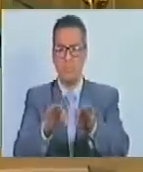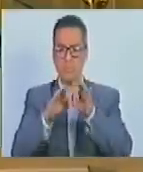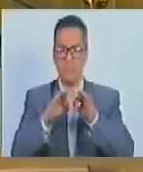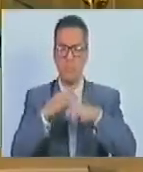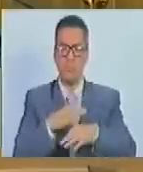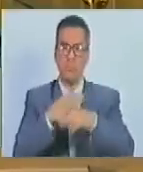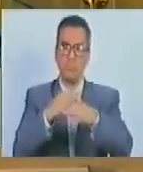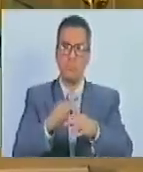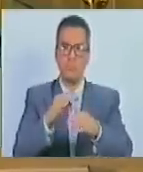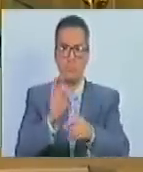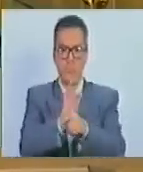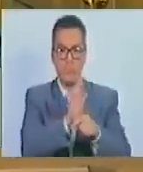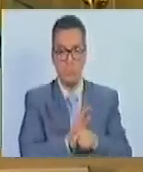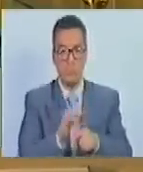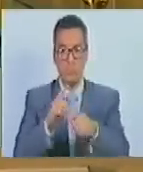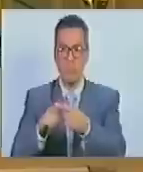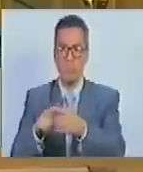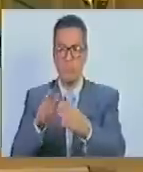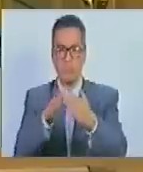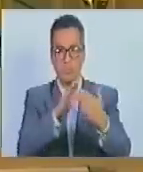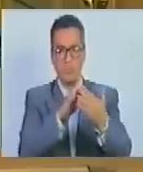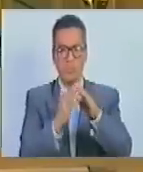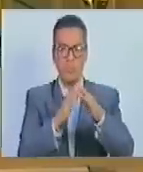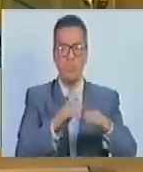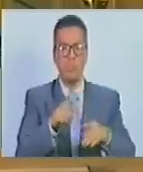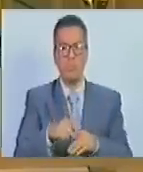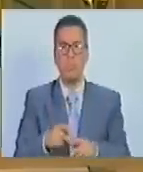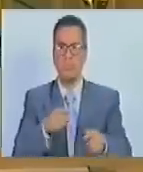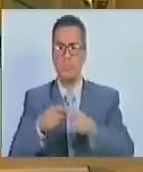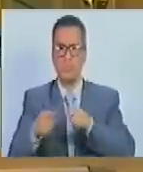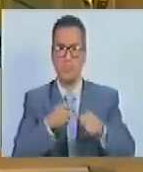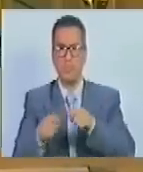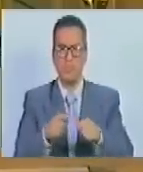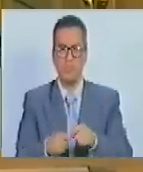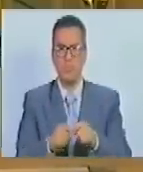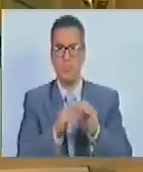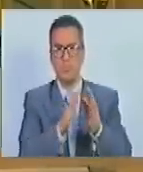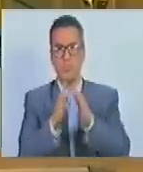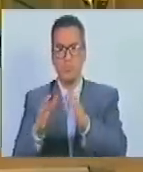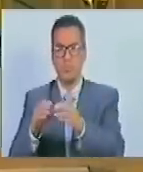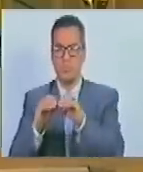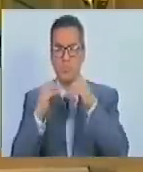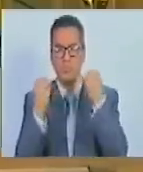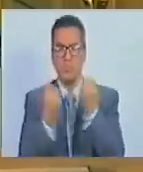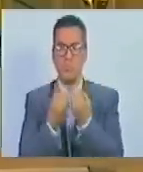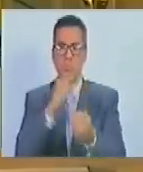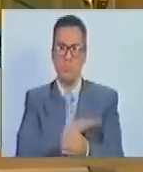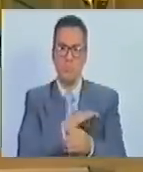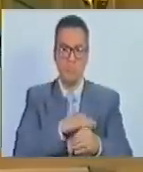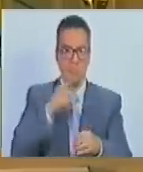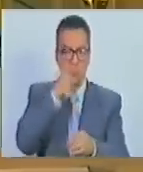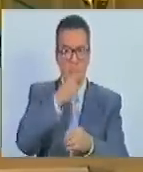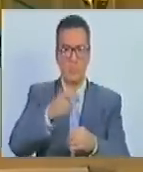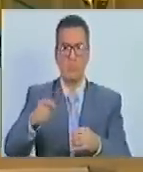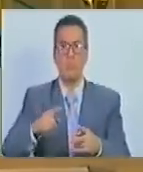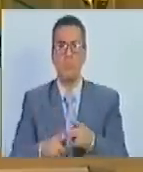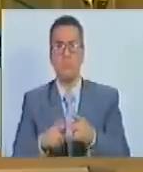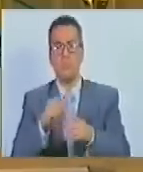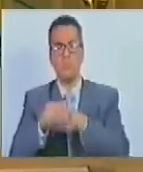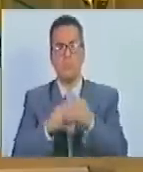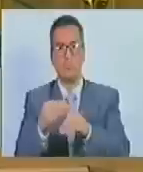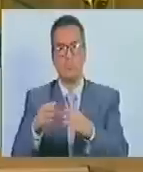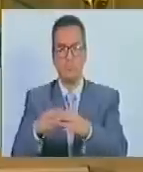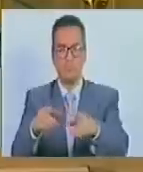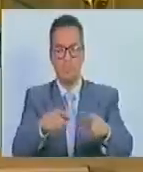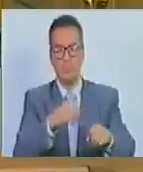así como por las organizaciones comunitarias, los movimientos y organizaciones sociales y populares, de acuerdo a su ámbito